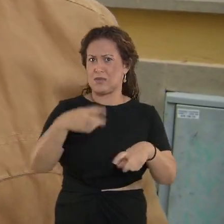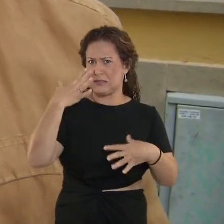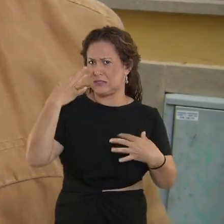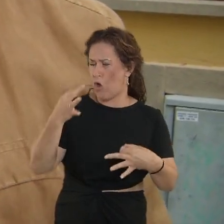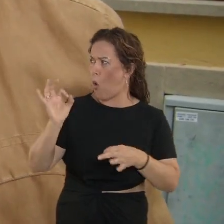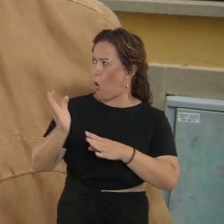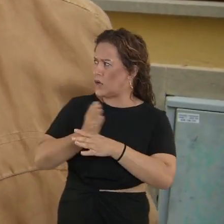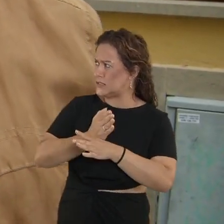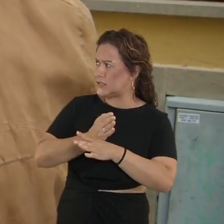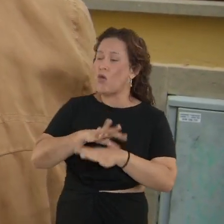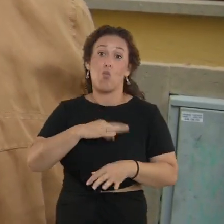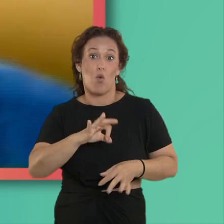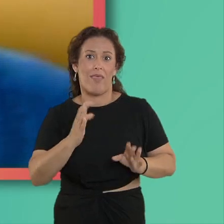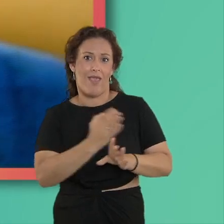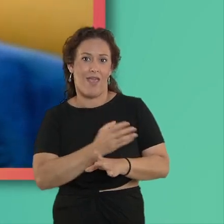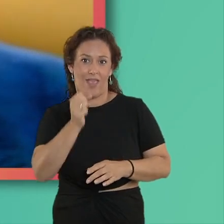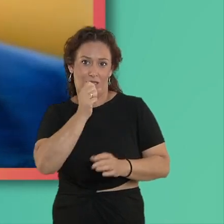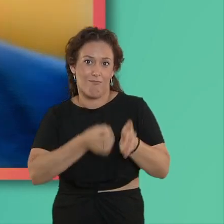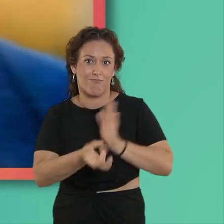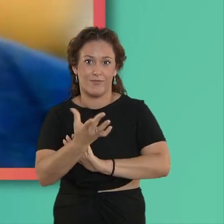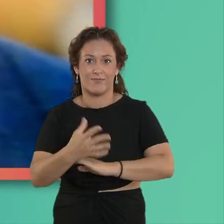así. O antes quizás. O quizás antes, sí.